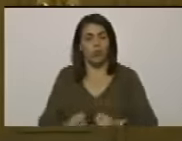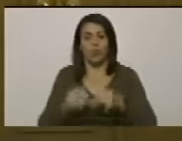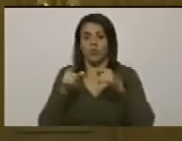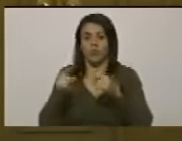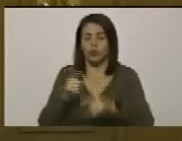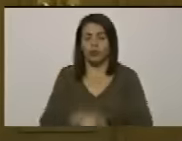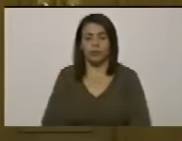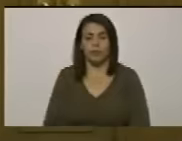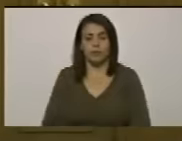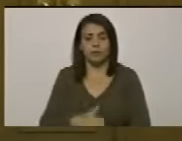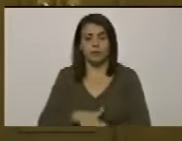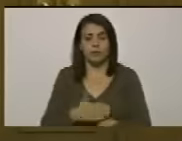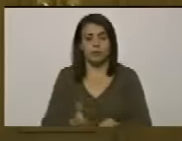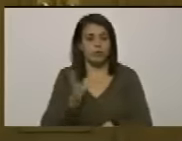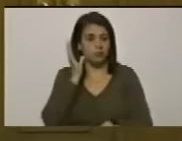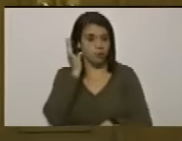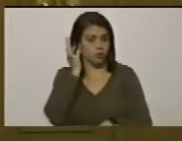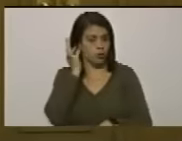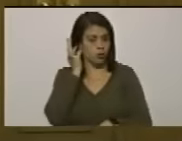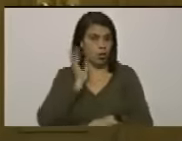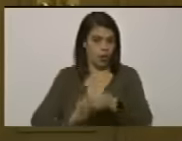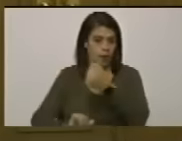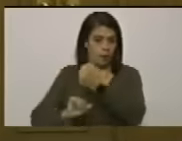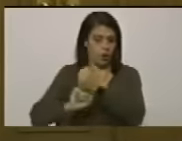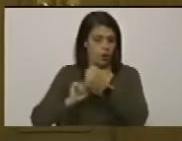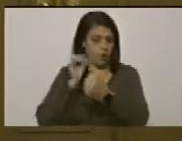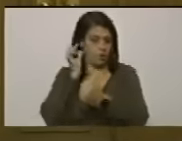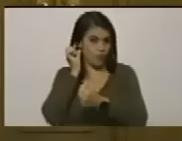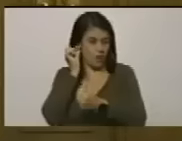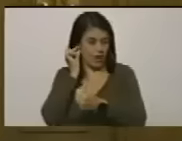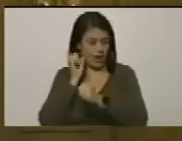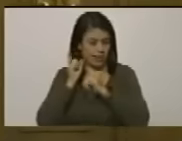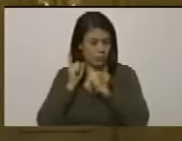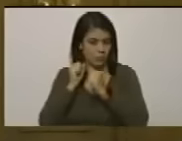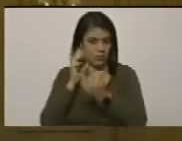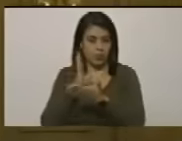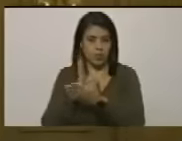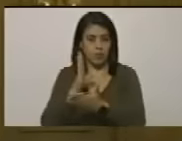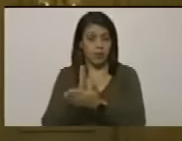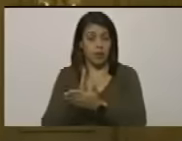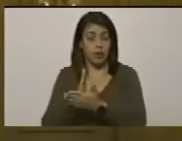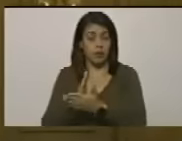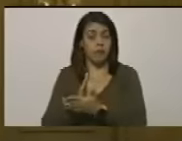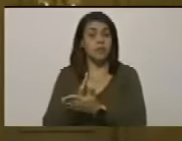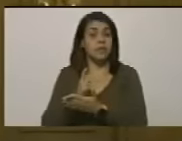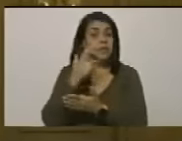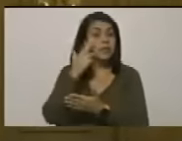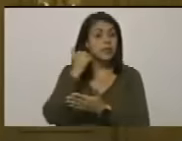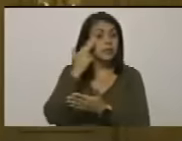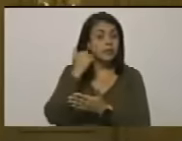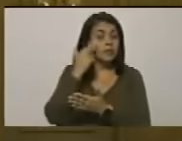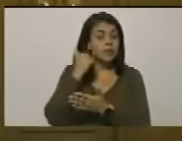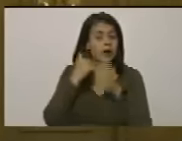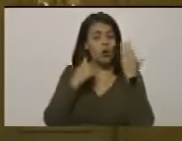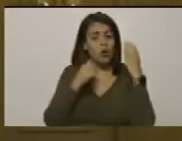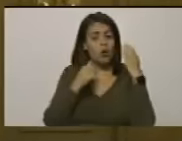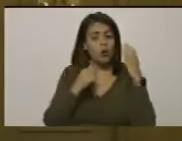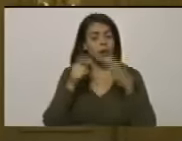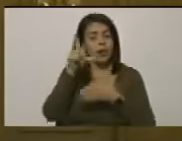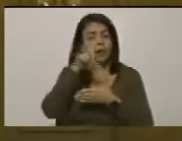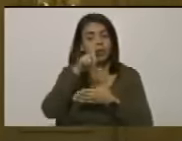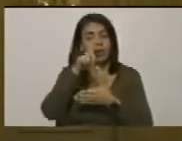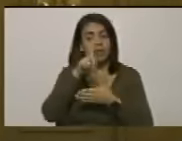por el feminismo a favor del feminismo de los afrodescendientes colombianos y